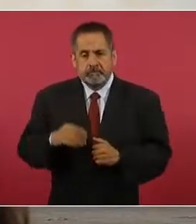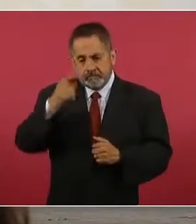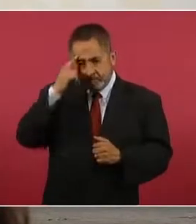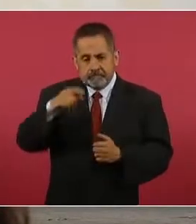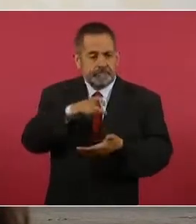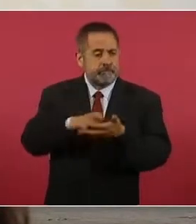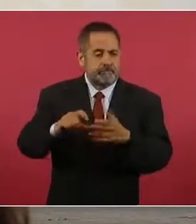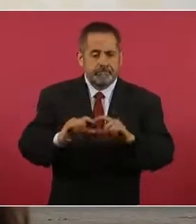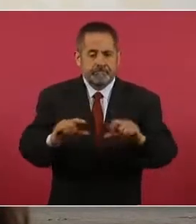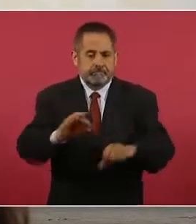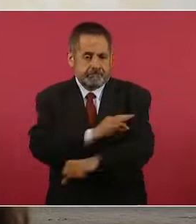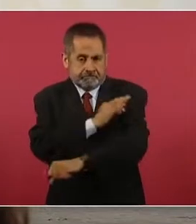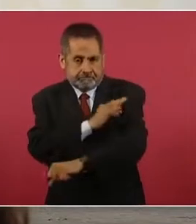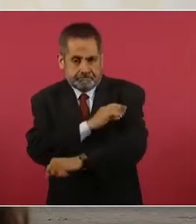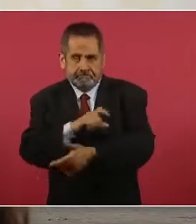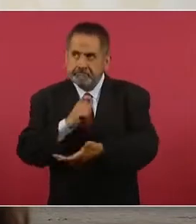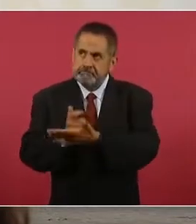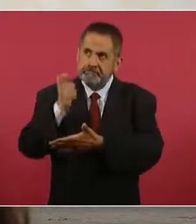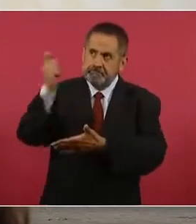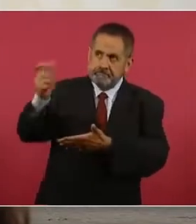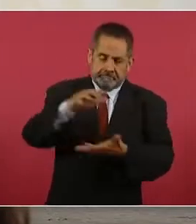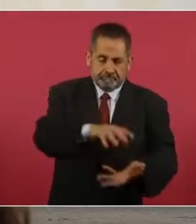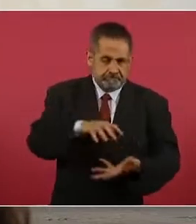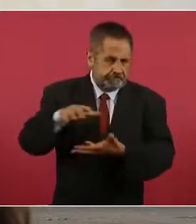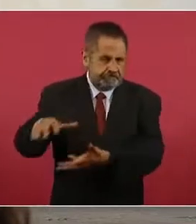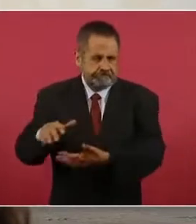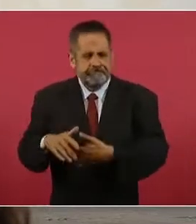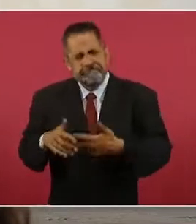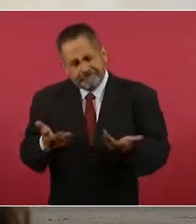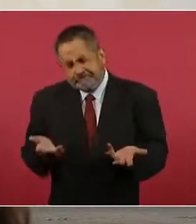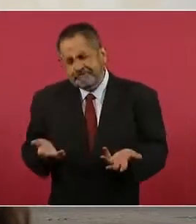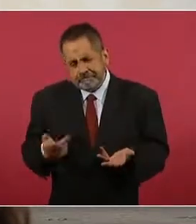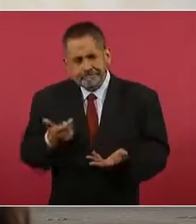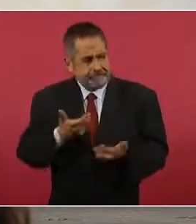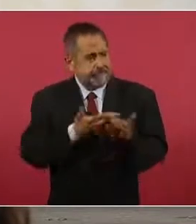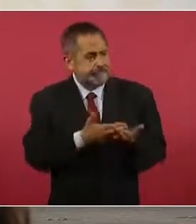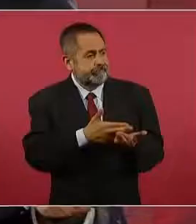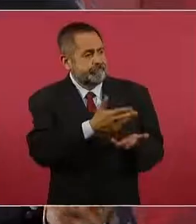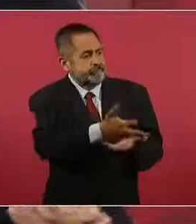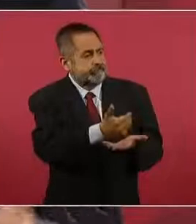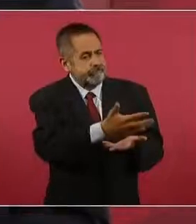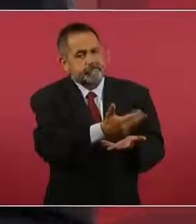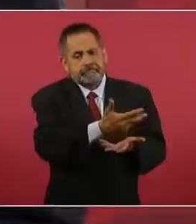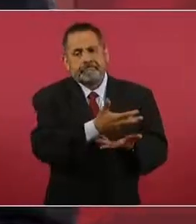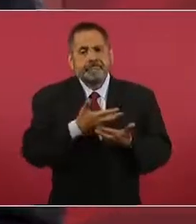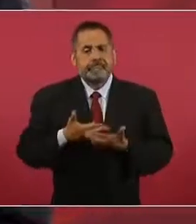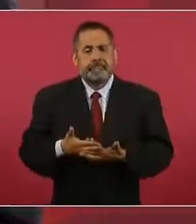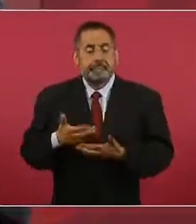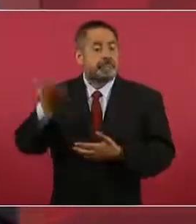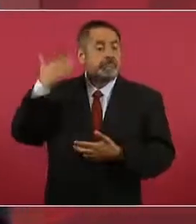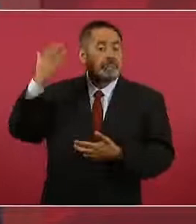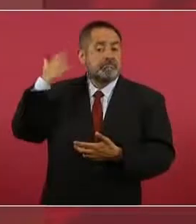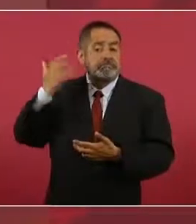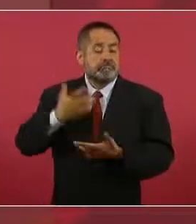vacunas, que antes ese dinero